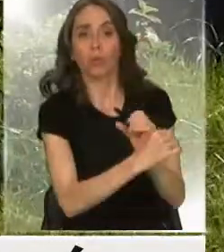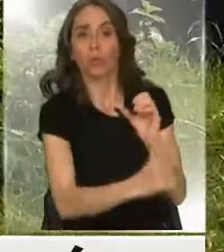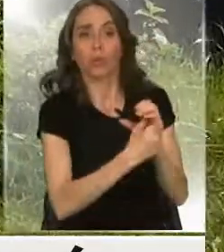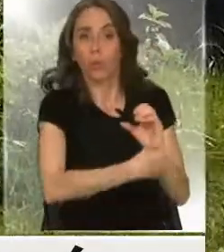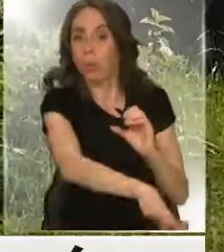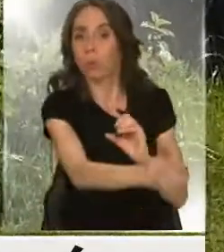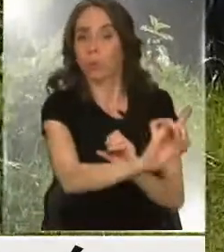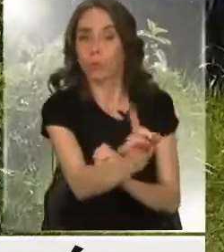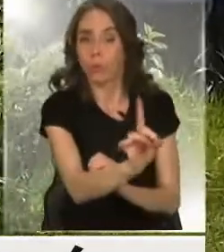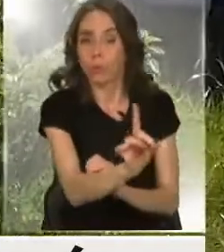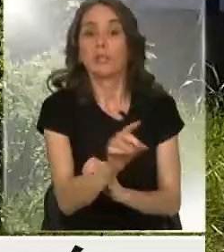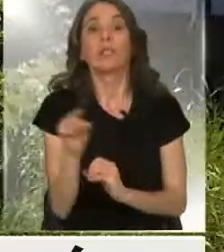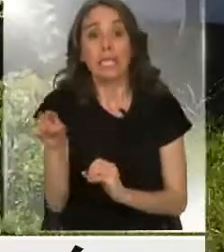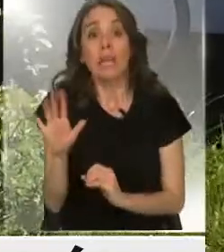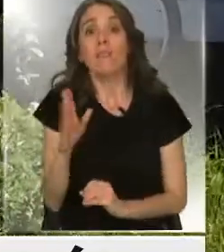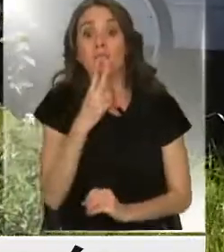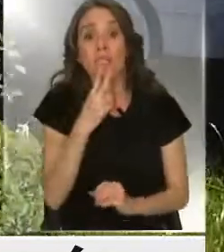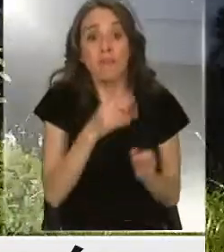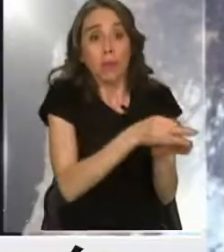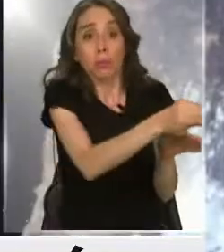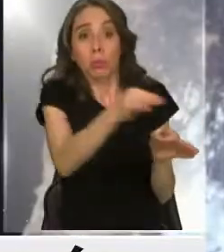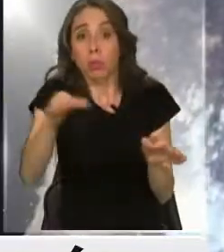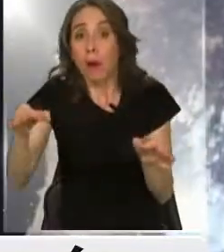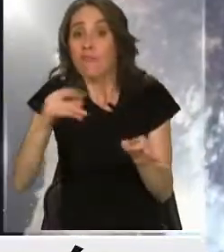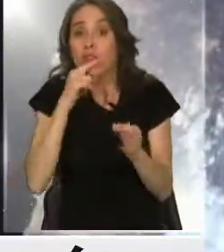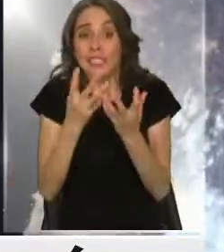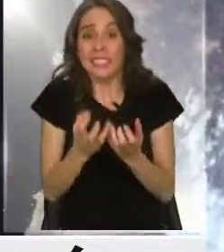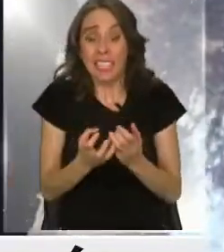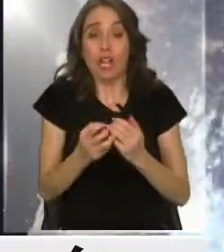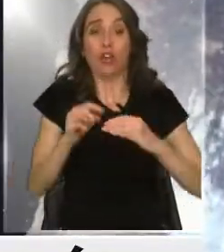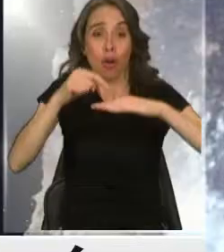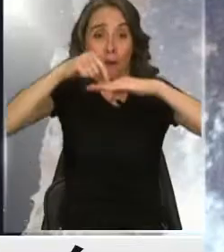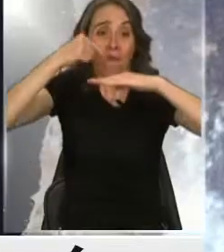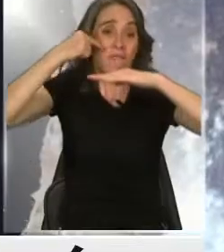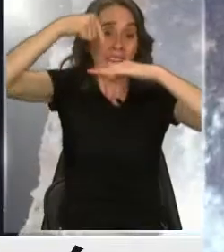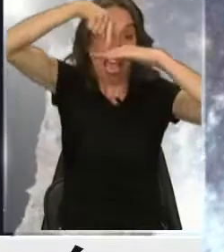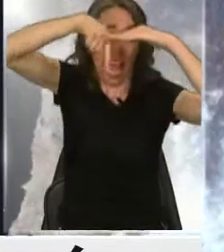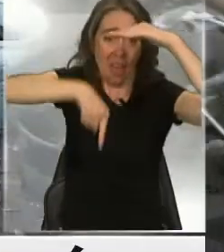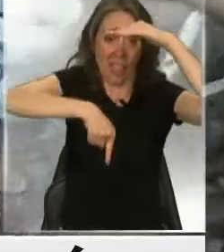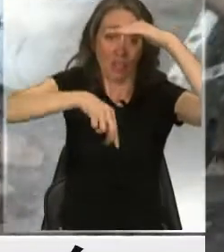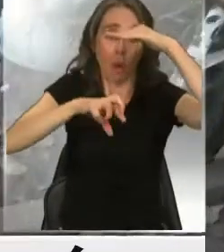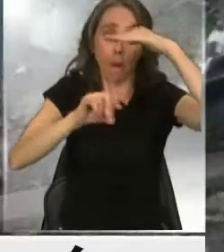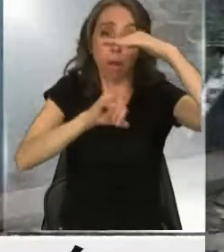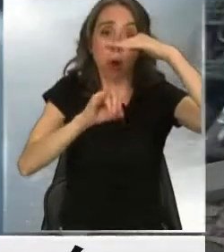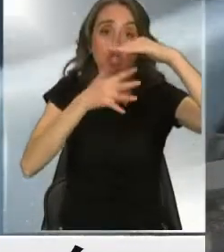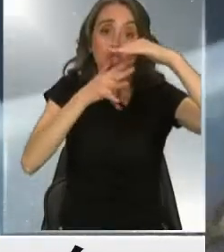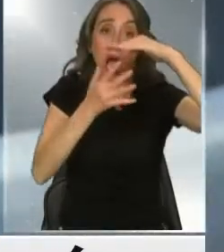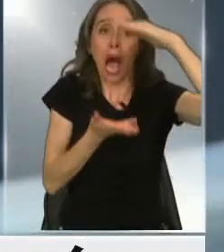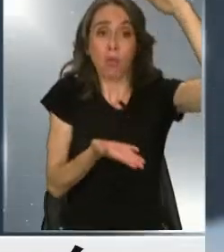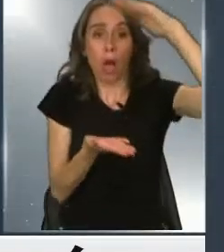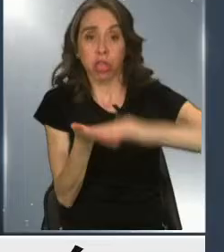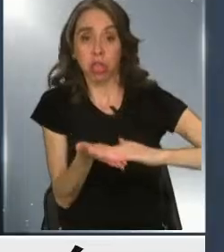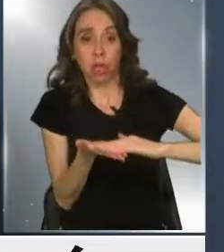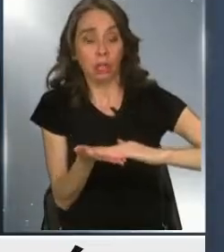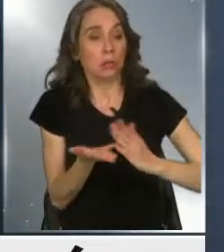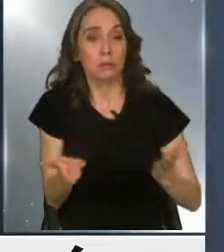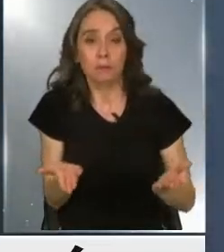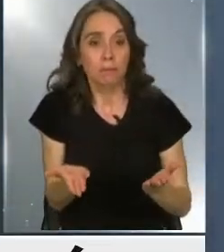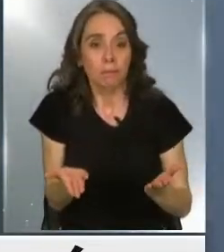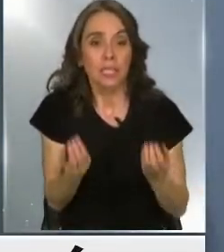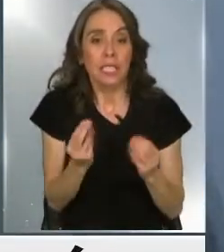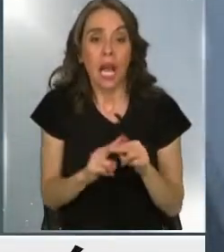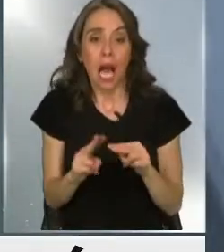Así se vive en las zonas de sequía. Con pozos sin agua no hay mucho que hacer. Fundamental,